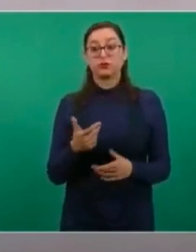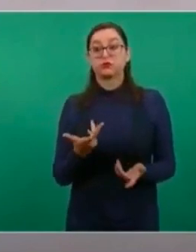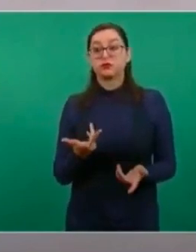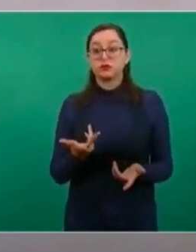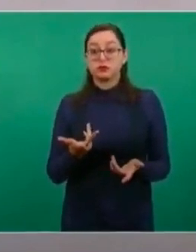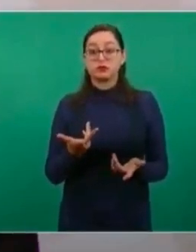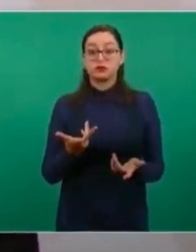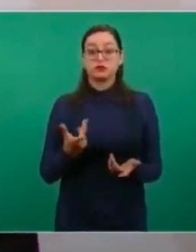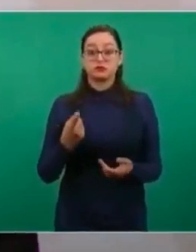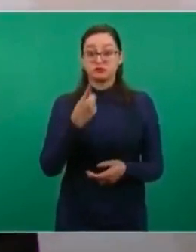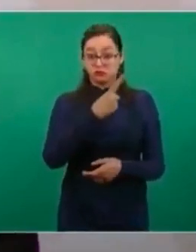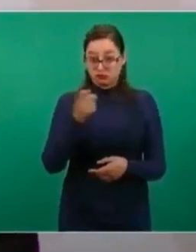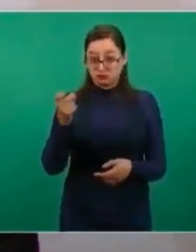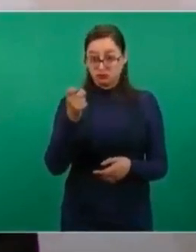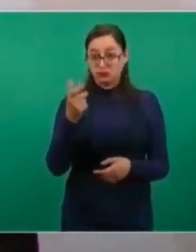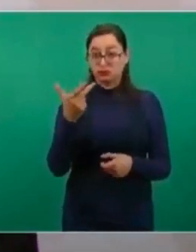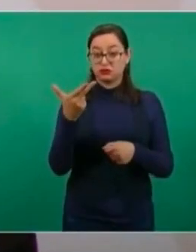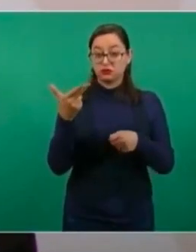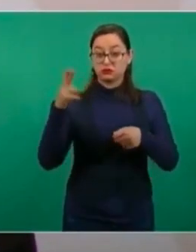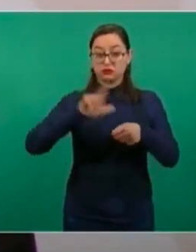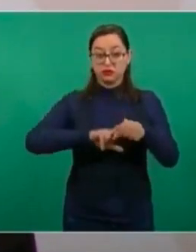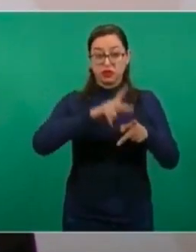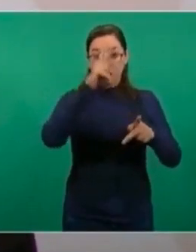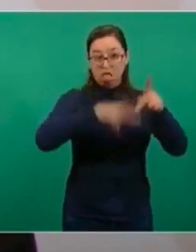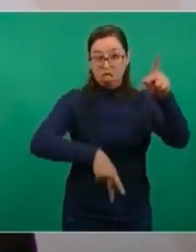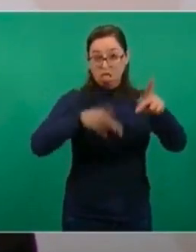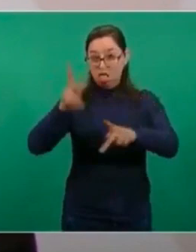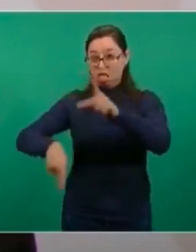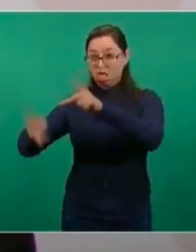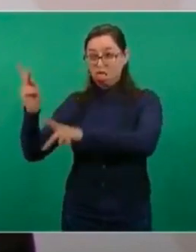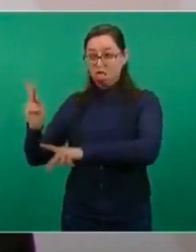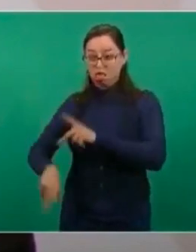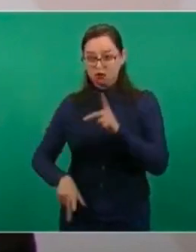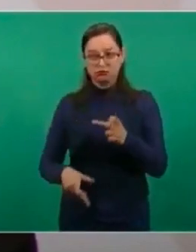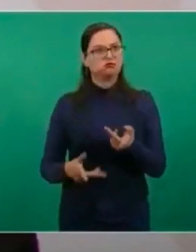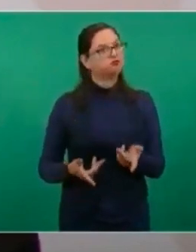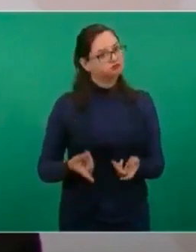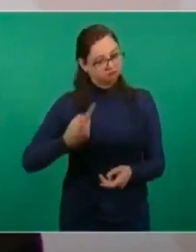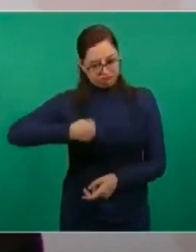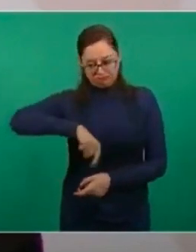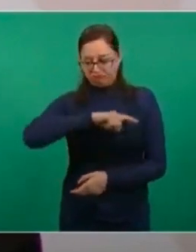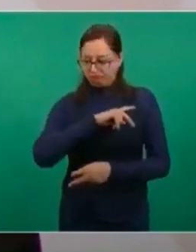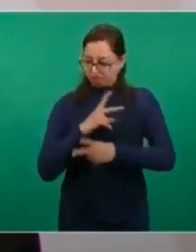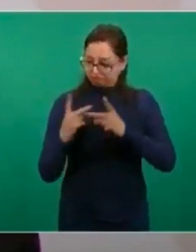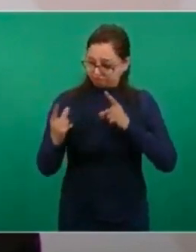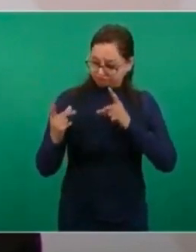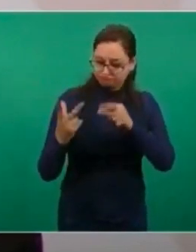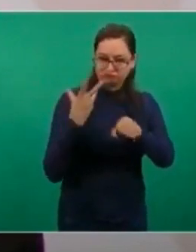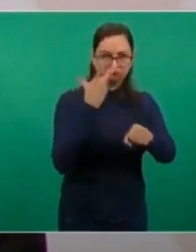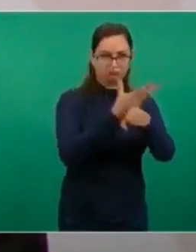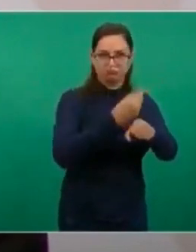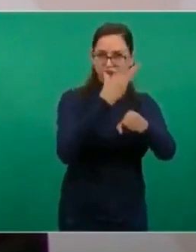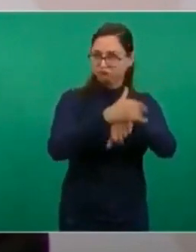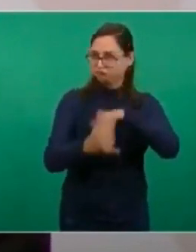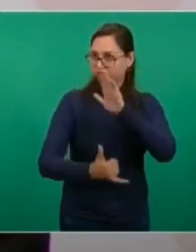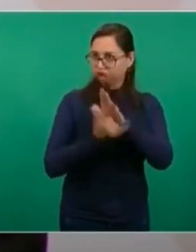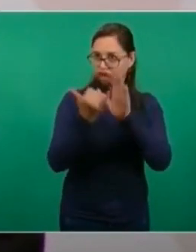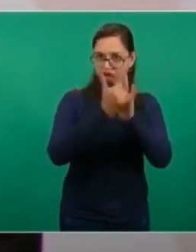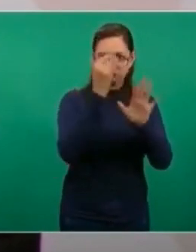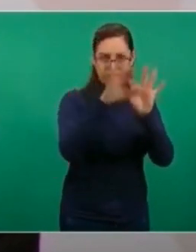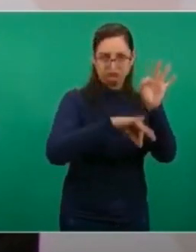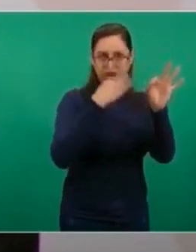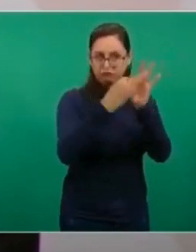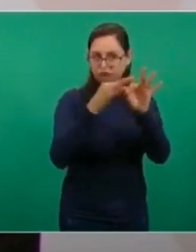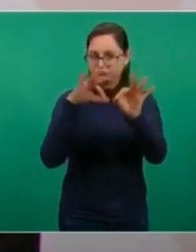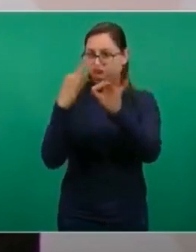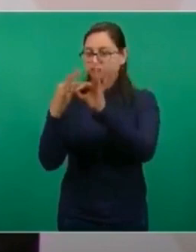hospitales que estaban inconclusos y se equiparon. Y como aquí se dijo, es muy